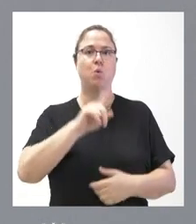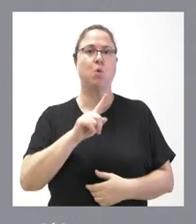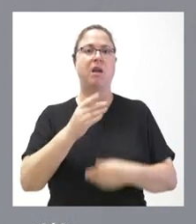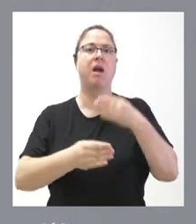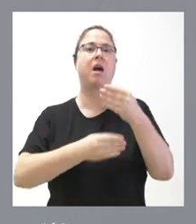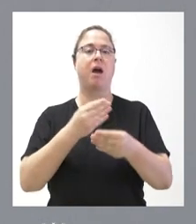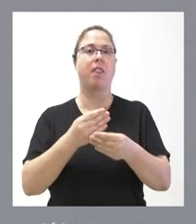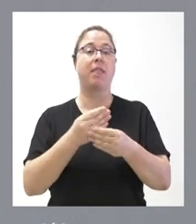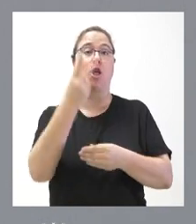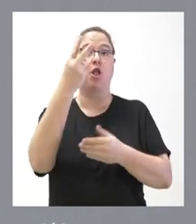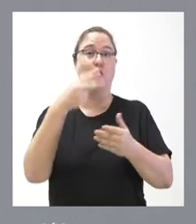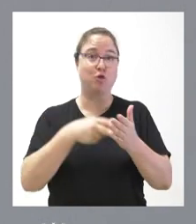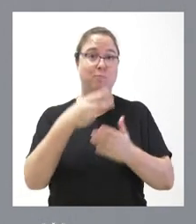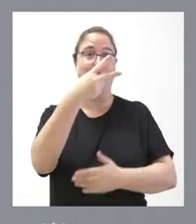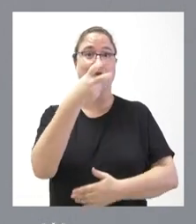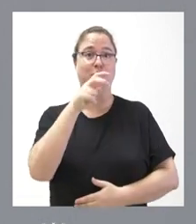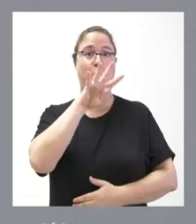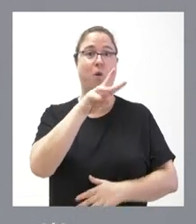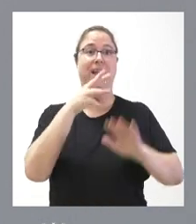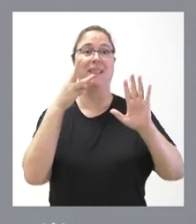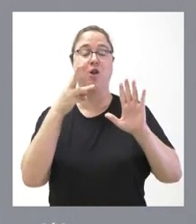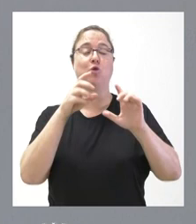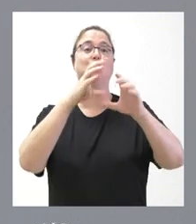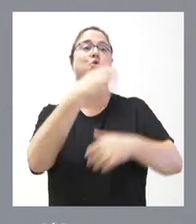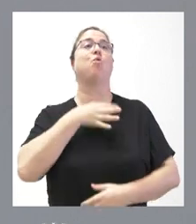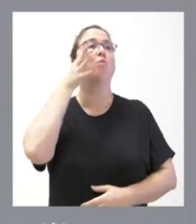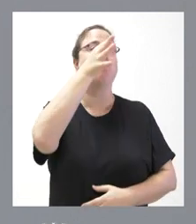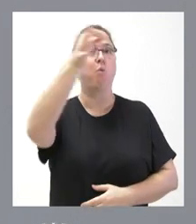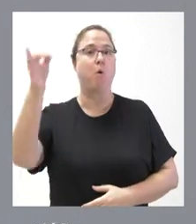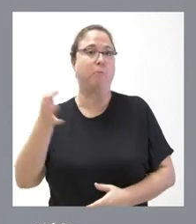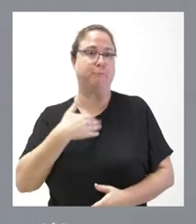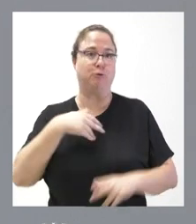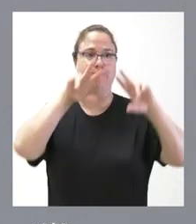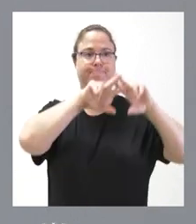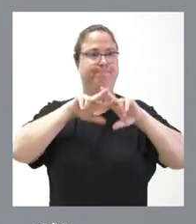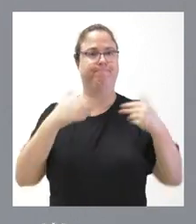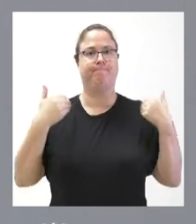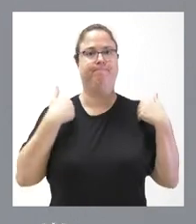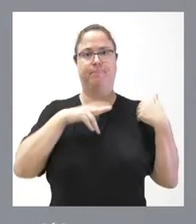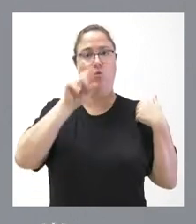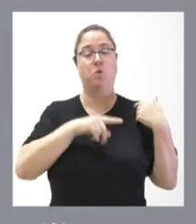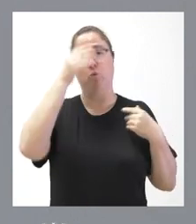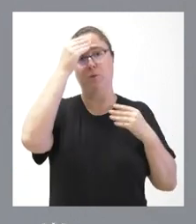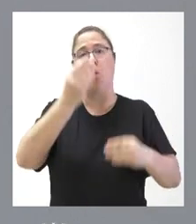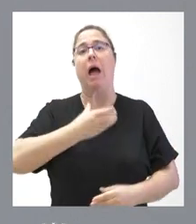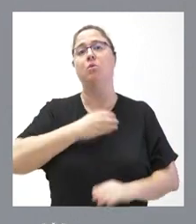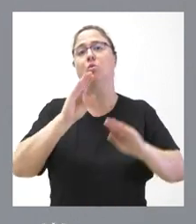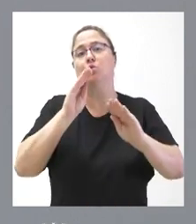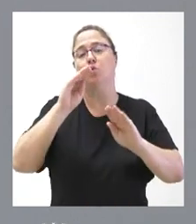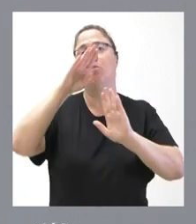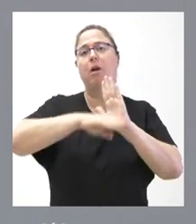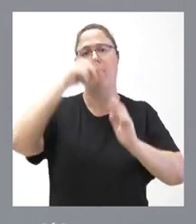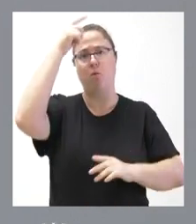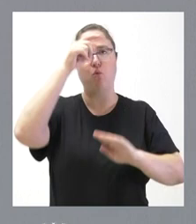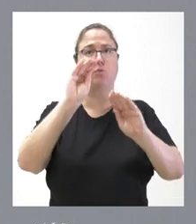los 2.248 municipios de nuestra comunidad autónoma. Supongo que el ayuntamiento tendrá su programación cultural, hará una